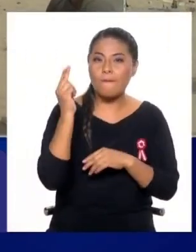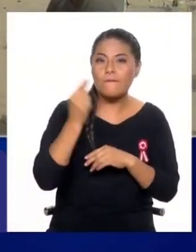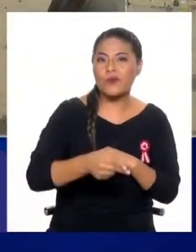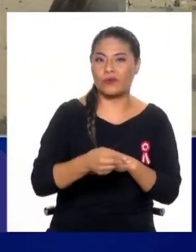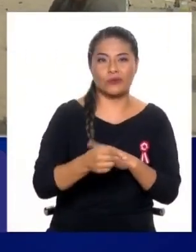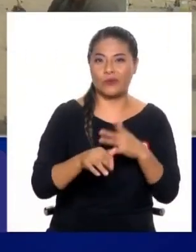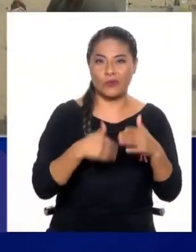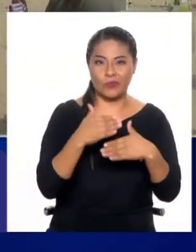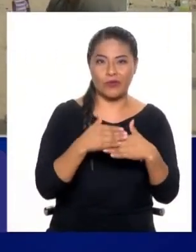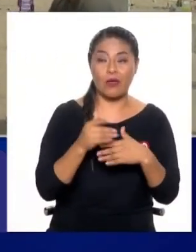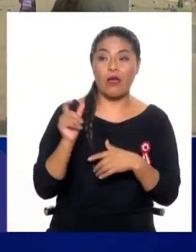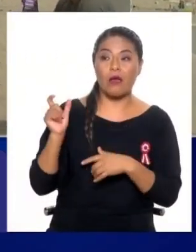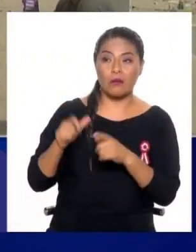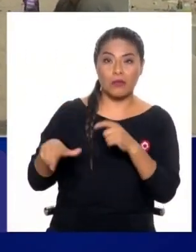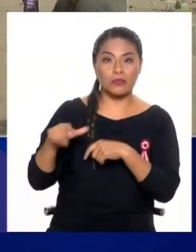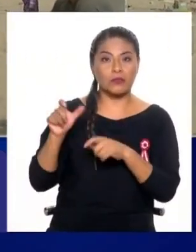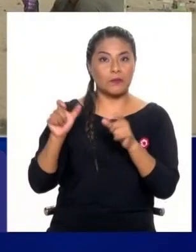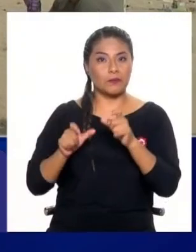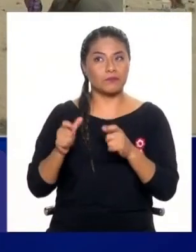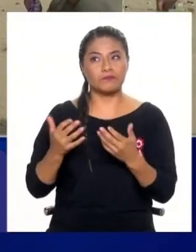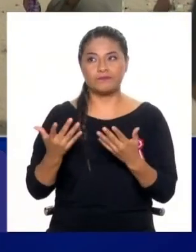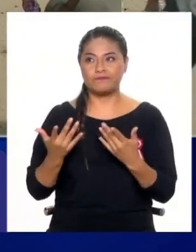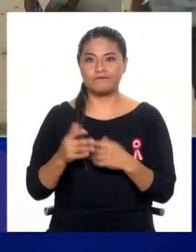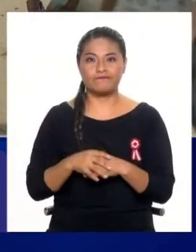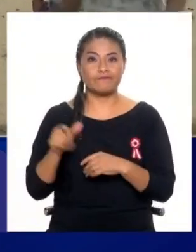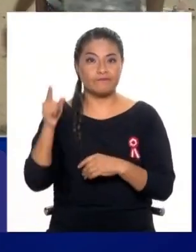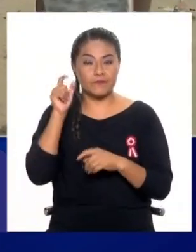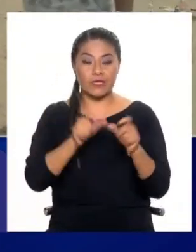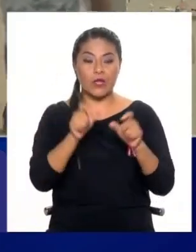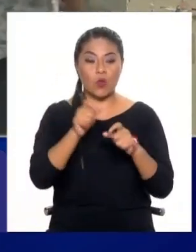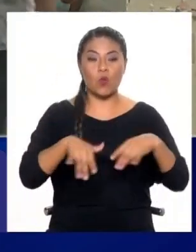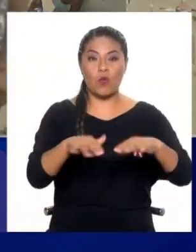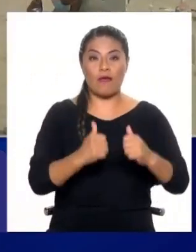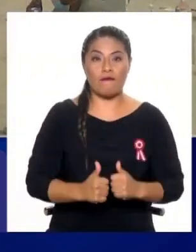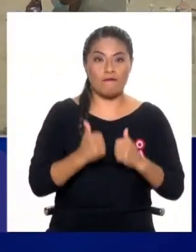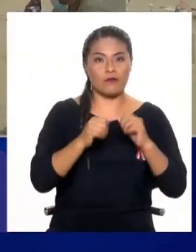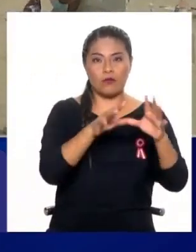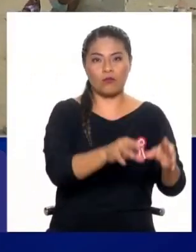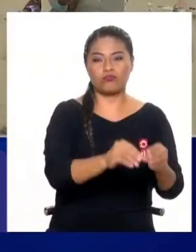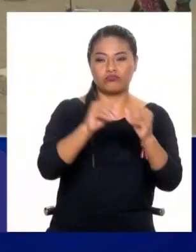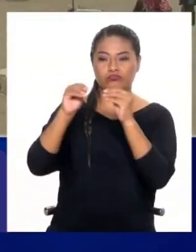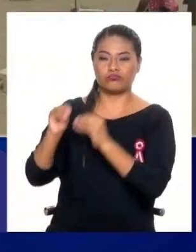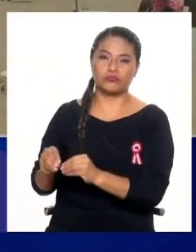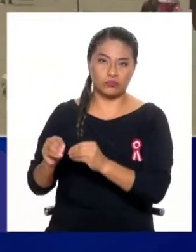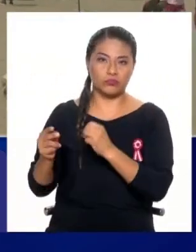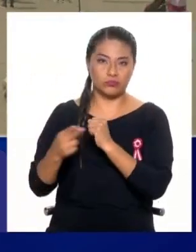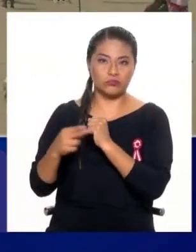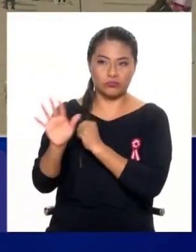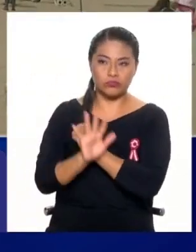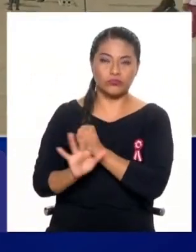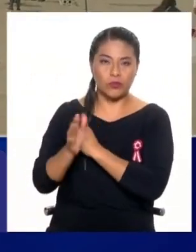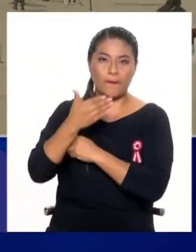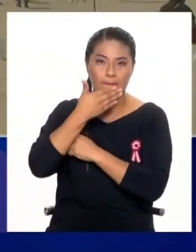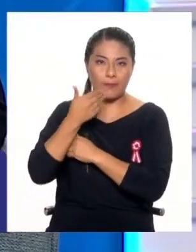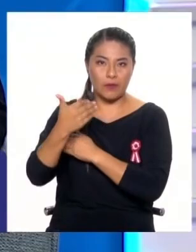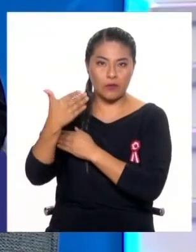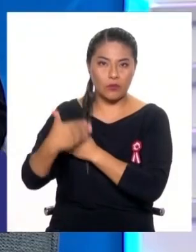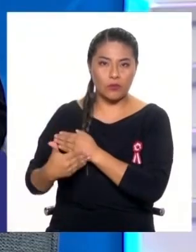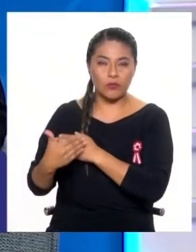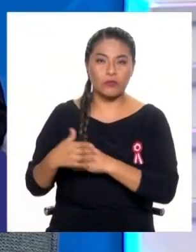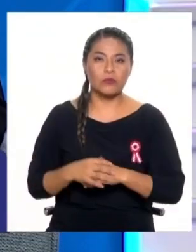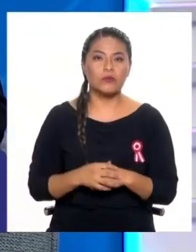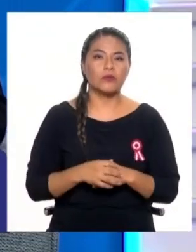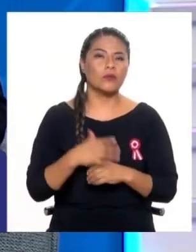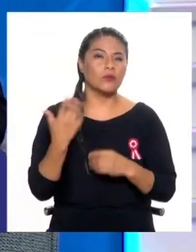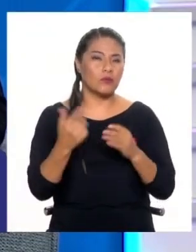rápidamente las personas, digamos, removidas de esos lugares y ubicadas en lugares seguros. ¿Esto es lo que corresponde a la ley de